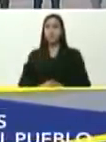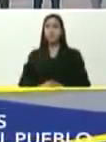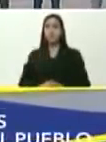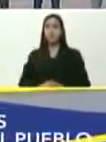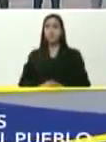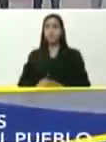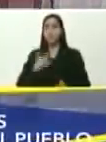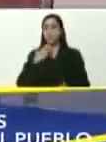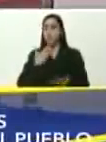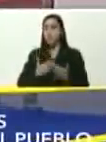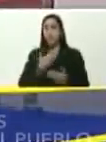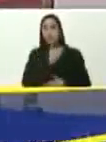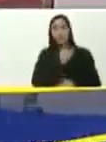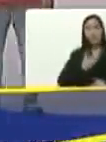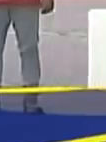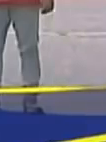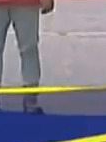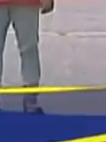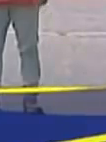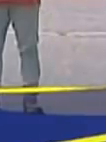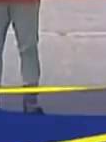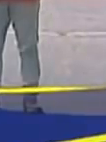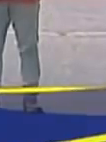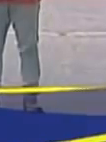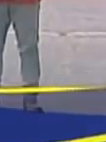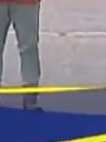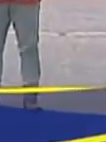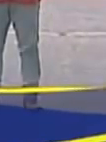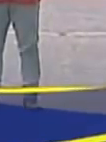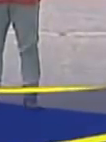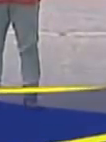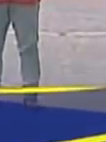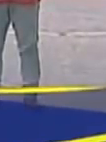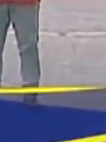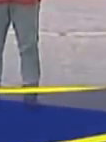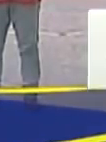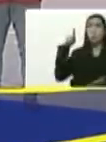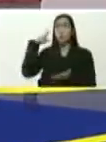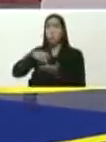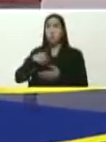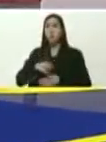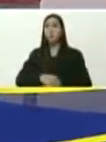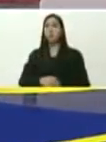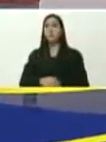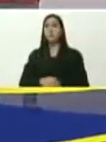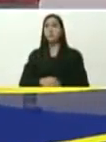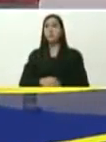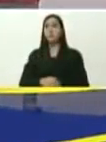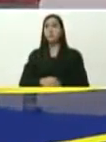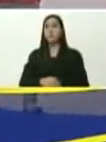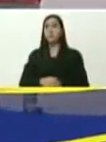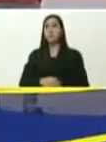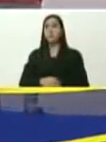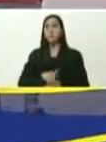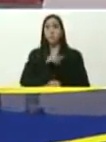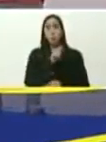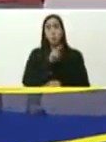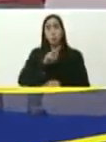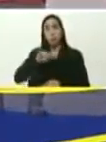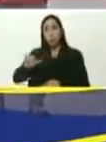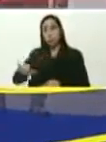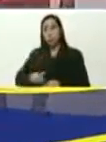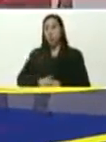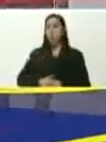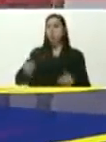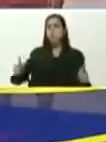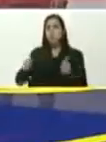Gracias, presidente, bueno, un abrazo, como usted ya lo dijo, estamos acá, en los valles del Tui, en el municipio de Tomás Lander, a mi derecha está